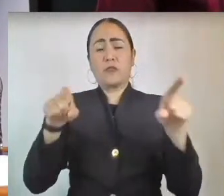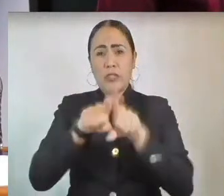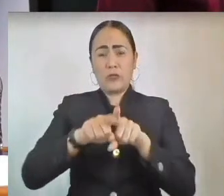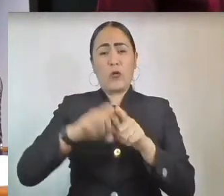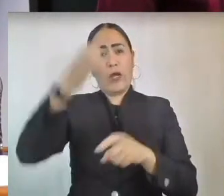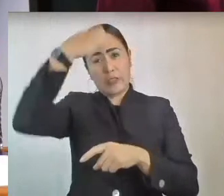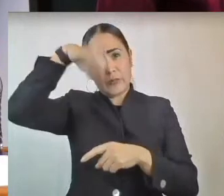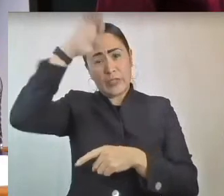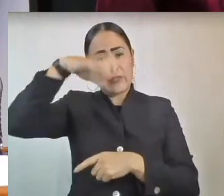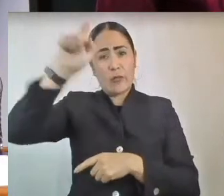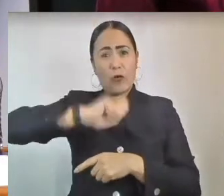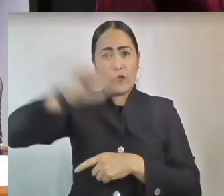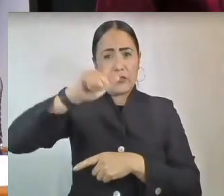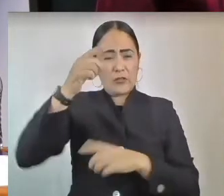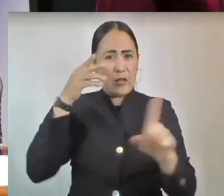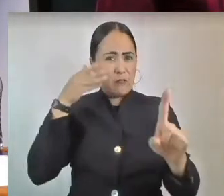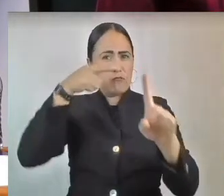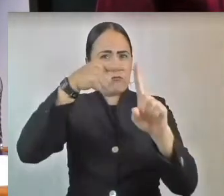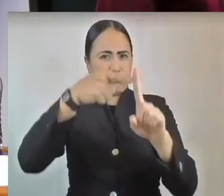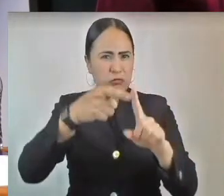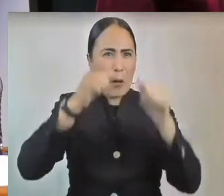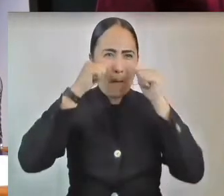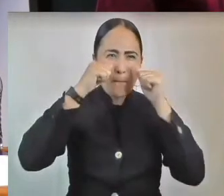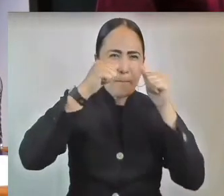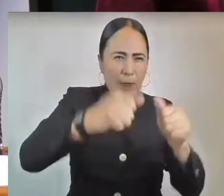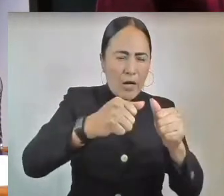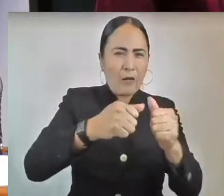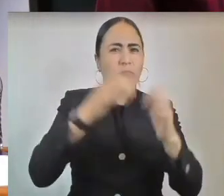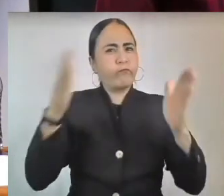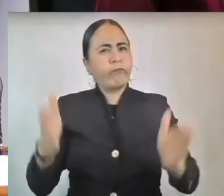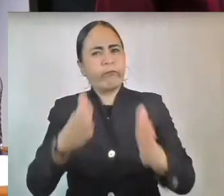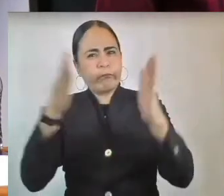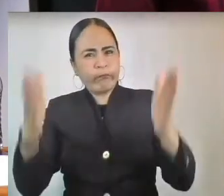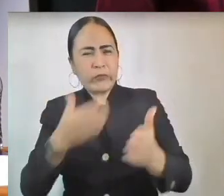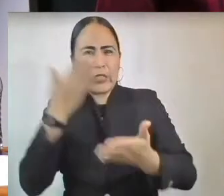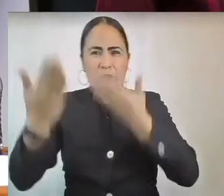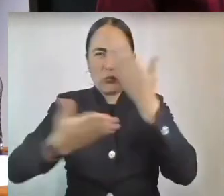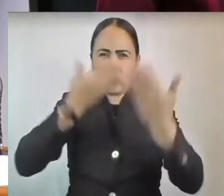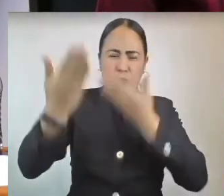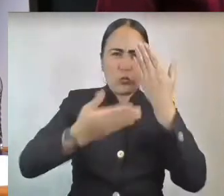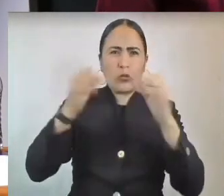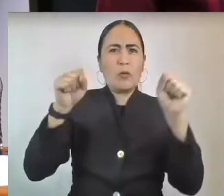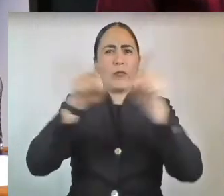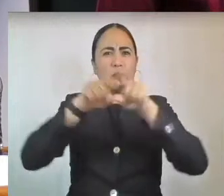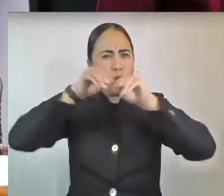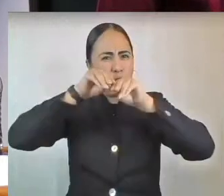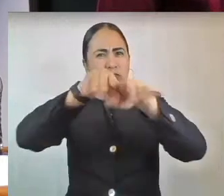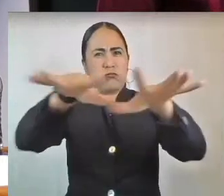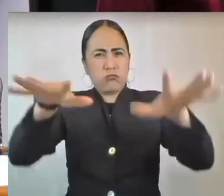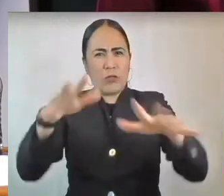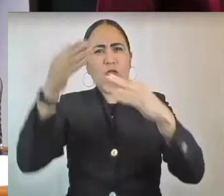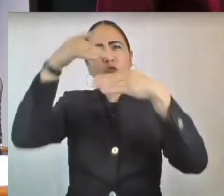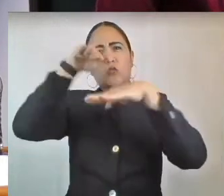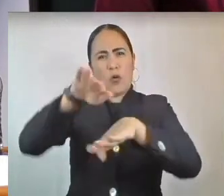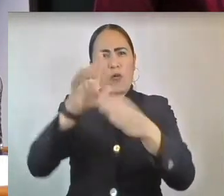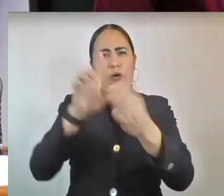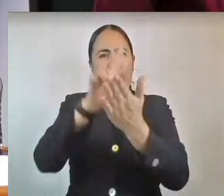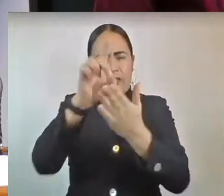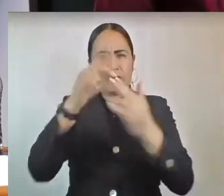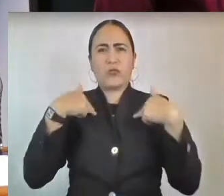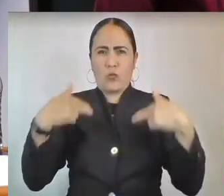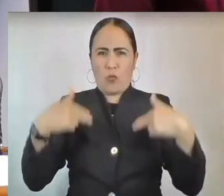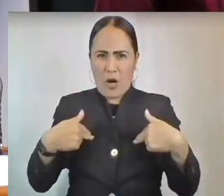ámbito de la protección, observancia, promoción, estudio y divulgación de los derechos humanos y, en su caso,